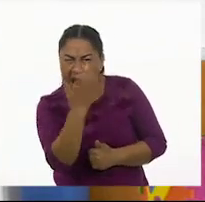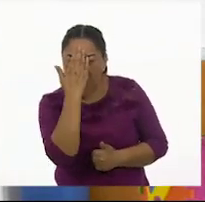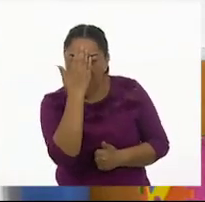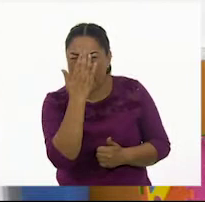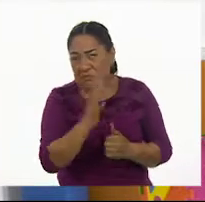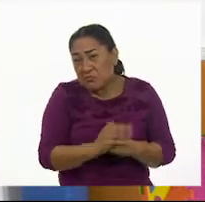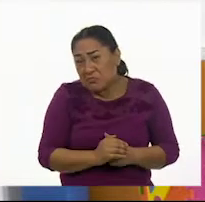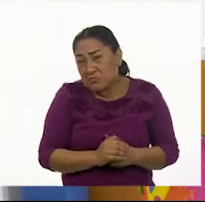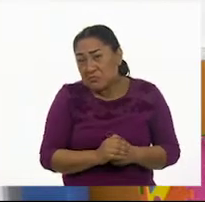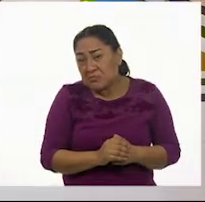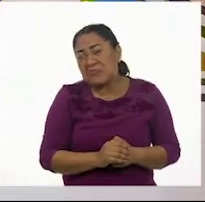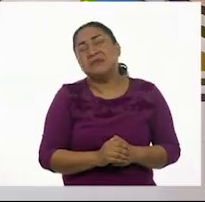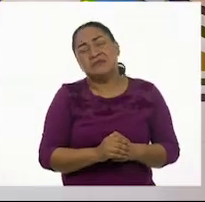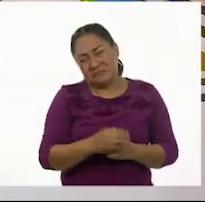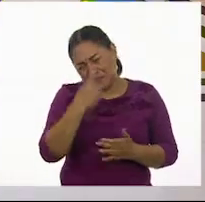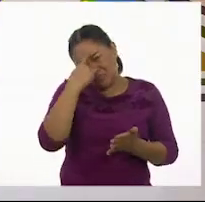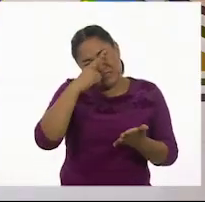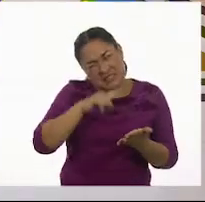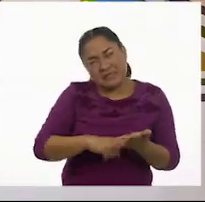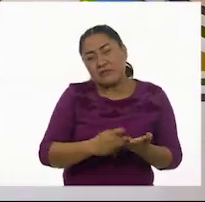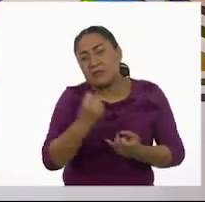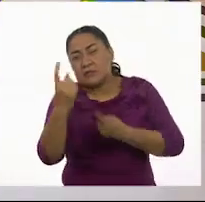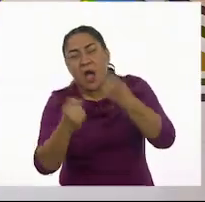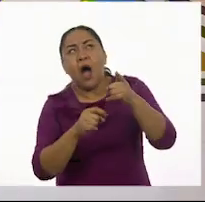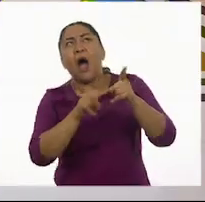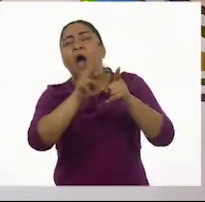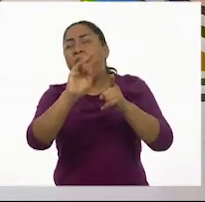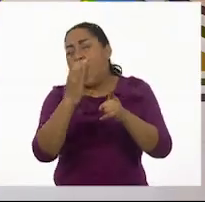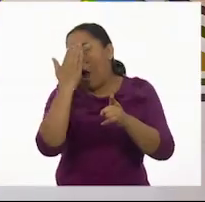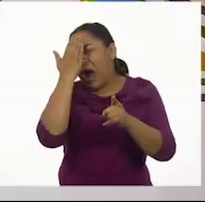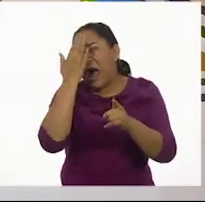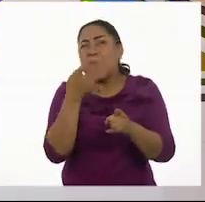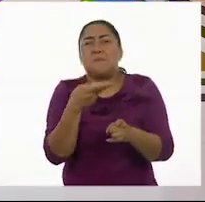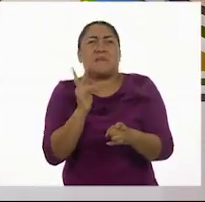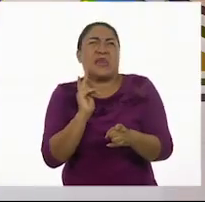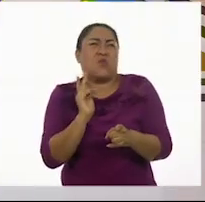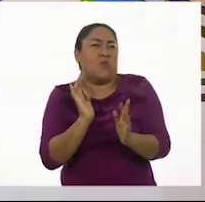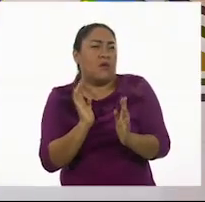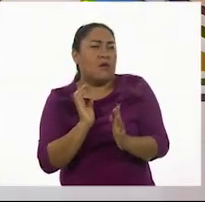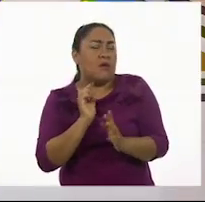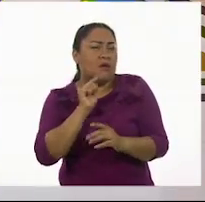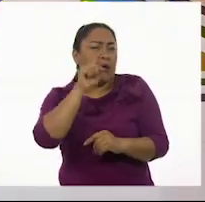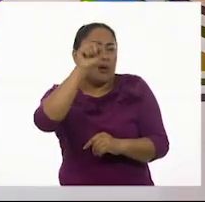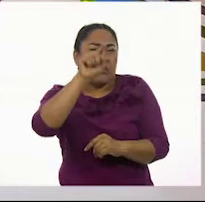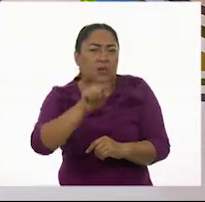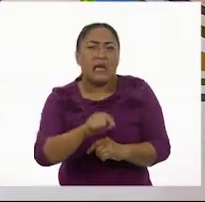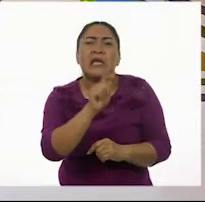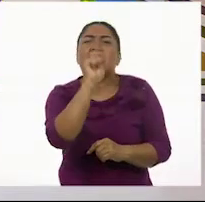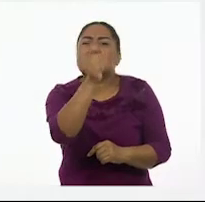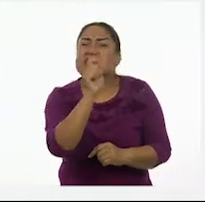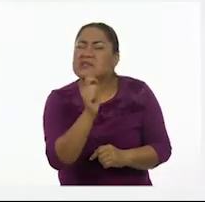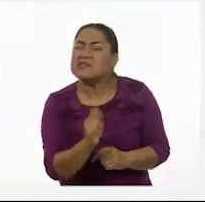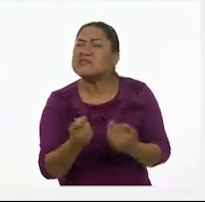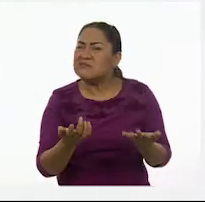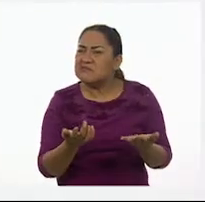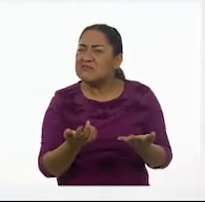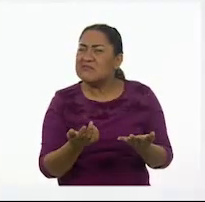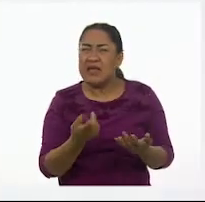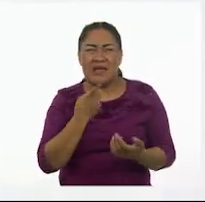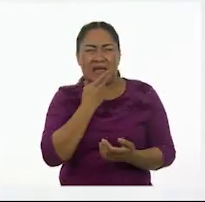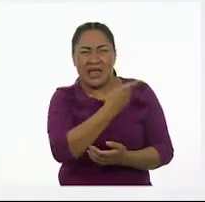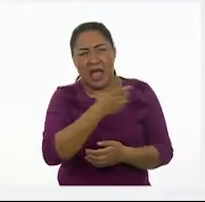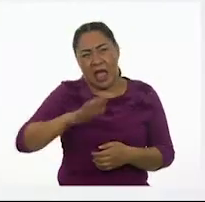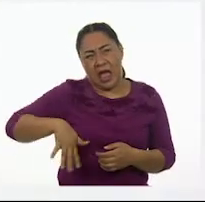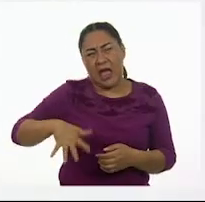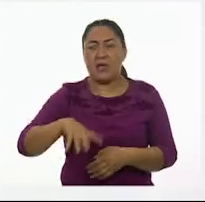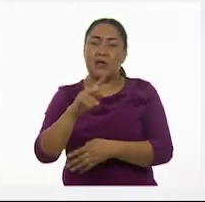Yo creo que sí las hemos llegado a escuchar, pero... Seguramente sí. ¿Su significado qué será? Por ejemplo, transmisible, tú me comentabas